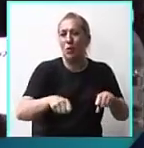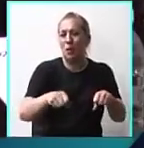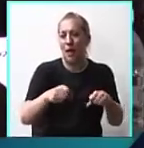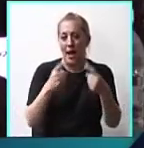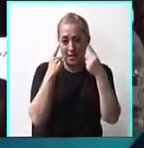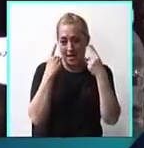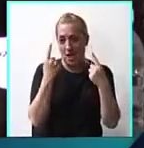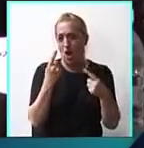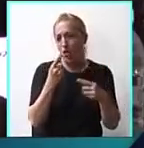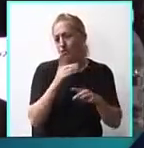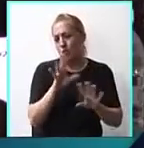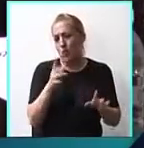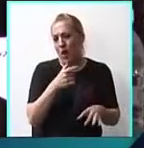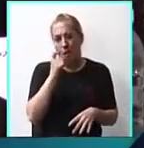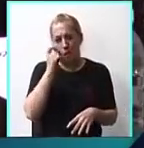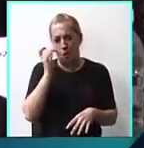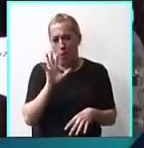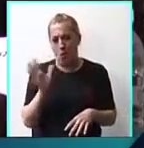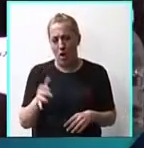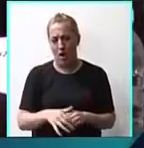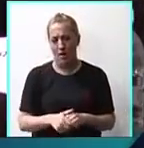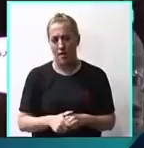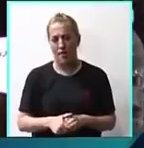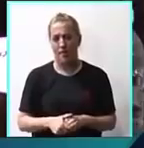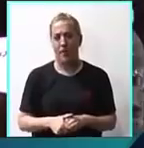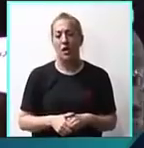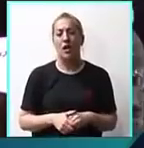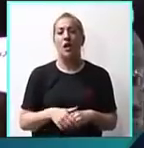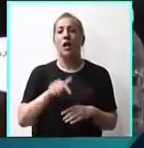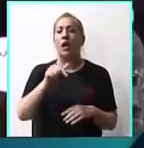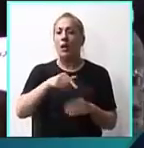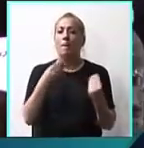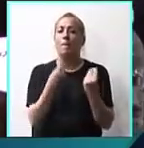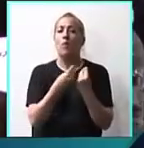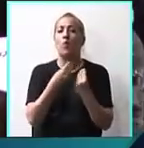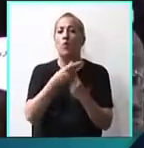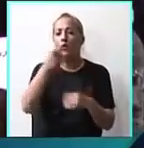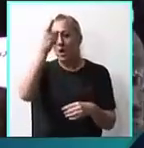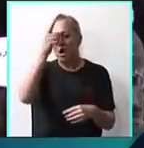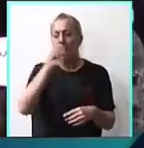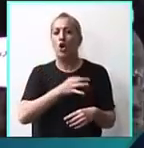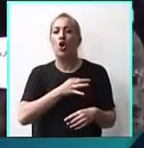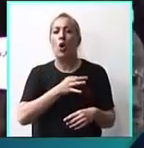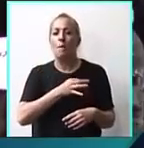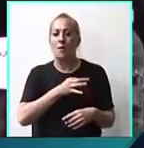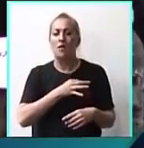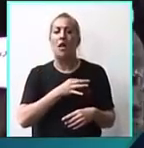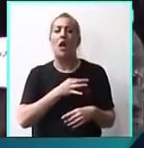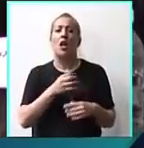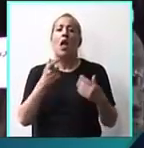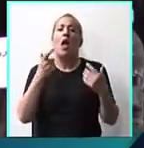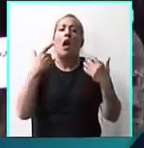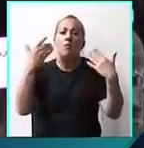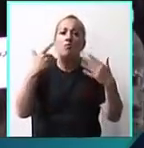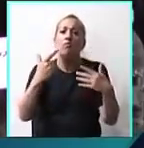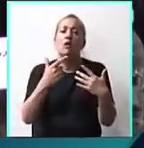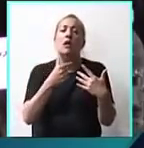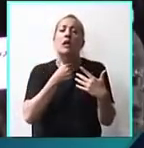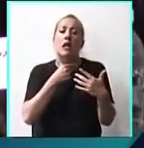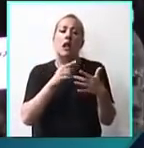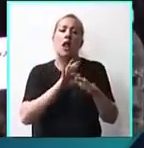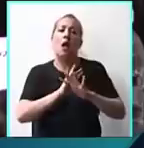Una vergüenza. Ha dado origen a un cantito, en alguna de las comisarías en la que me he ido a manifestar por la libertad de los trabajadores del